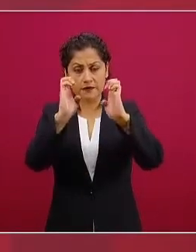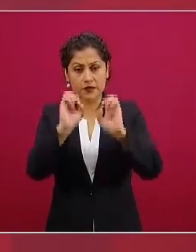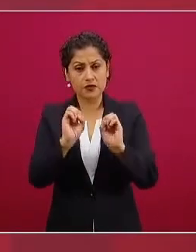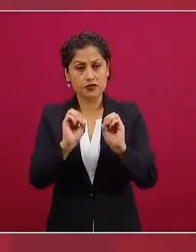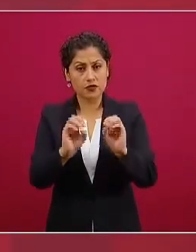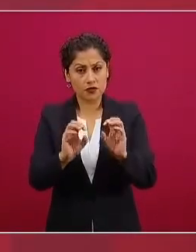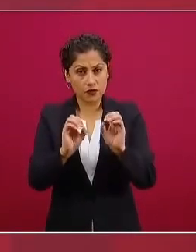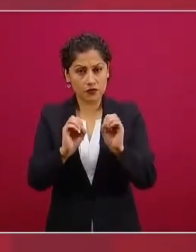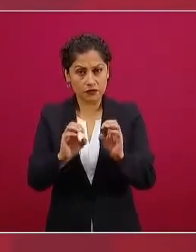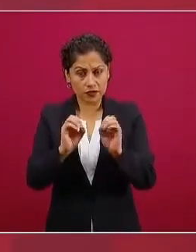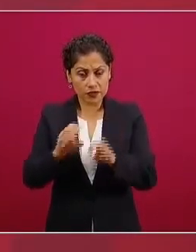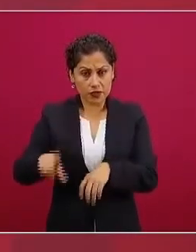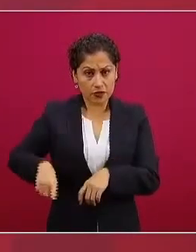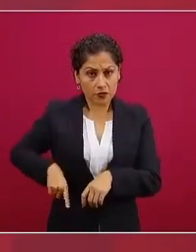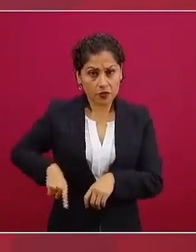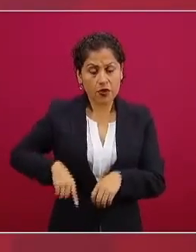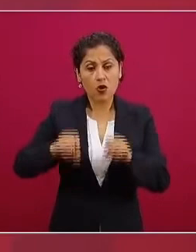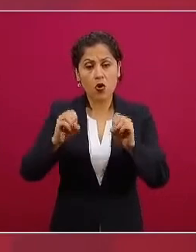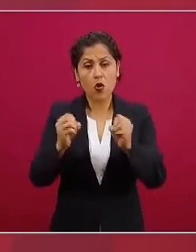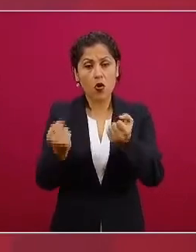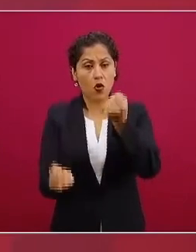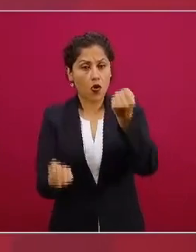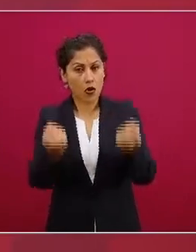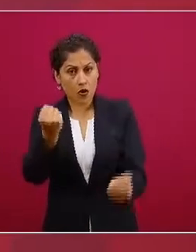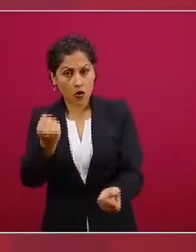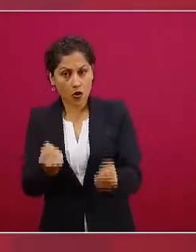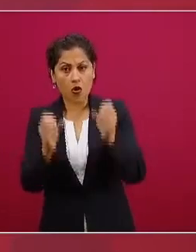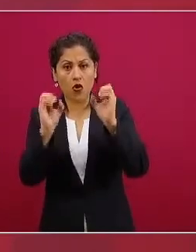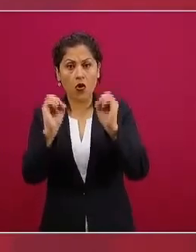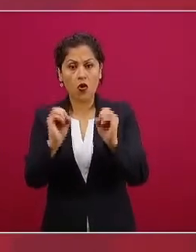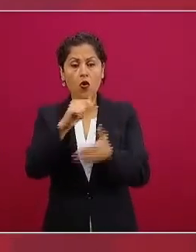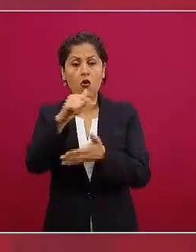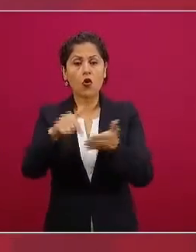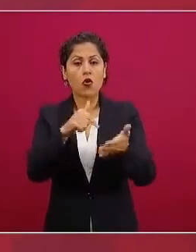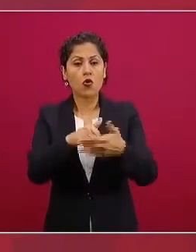vehículos, bodegas, inmuebles,